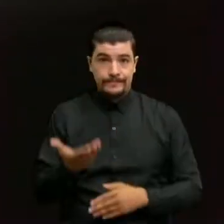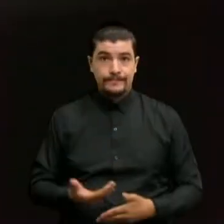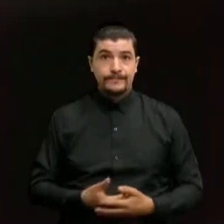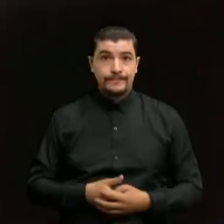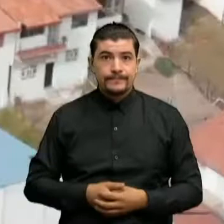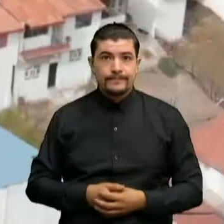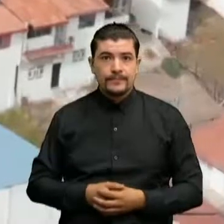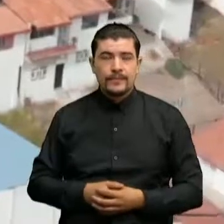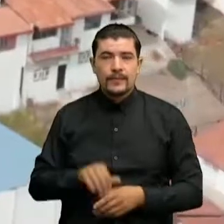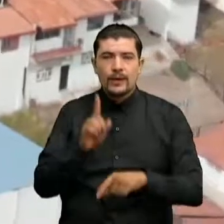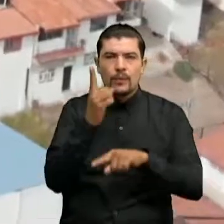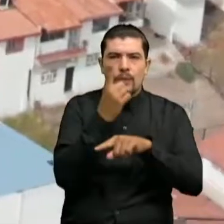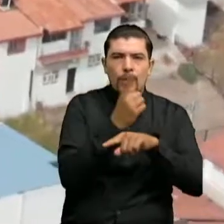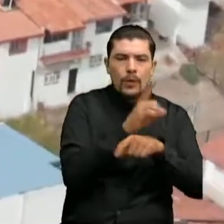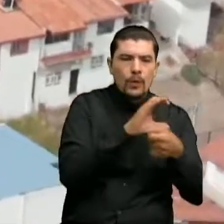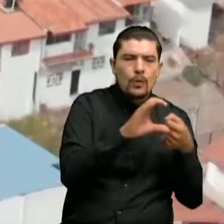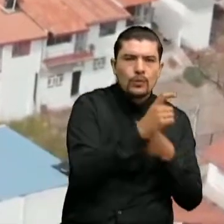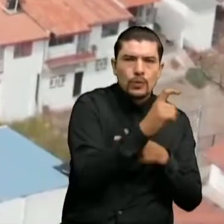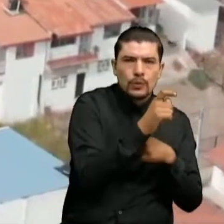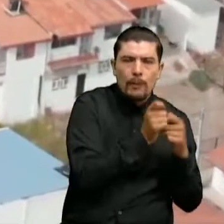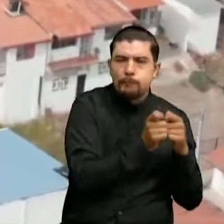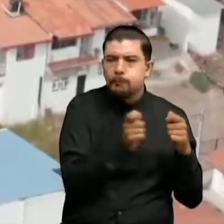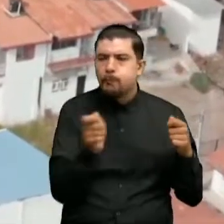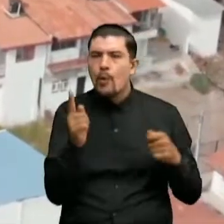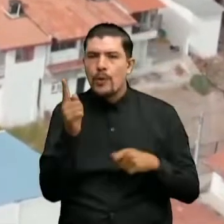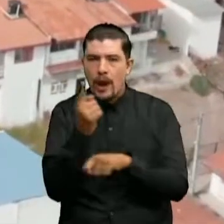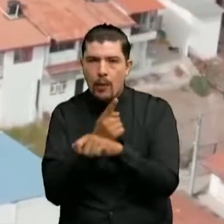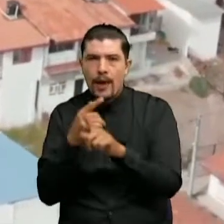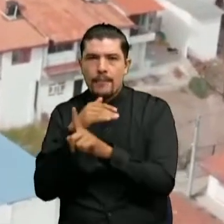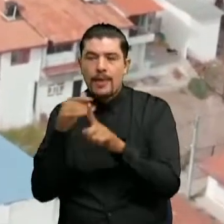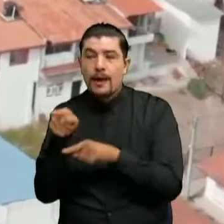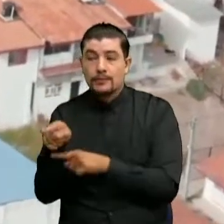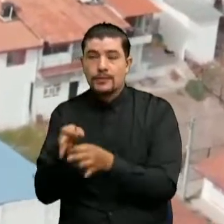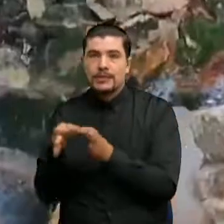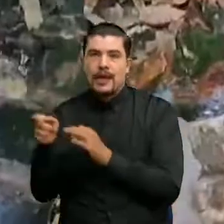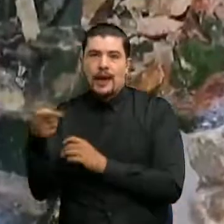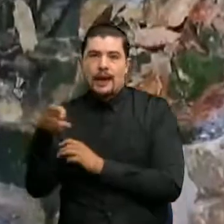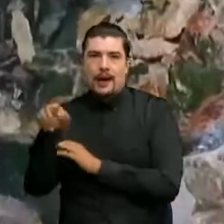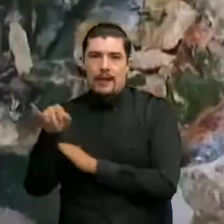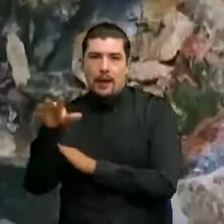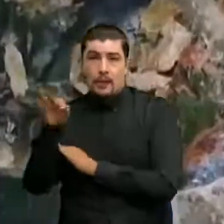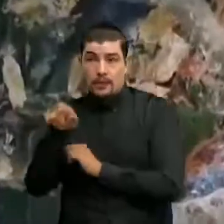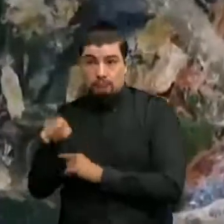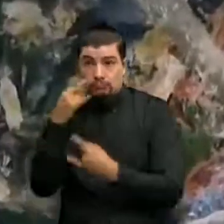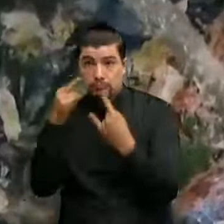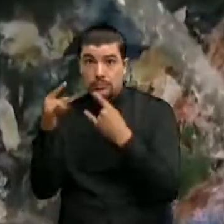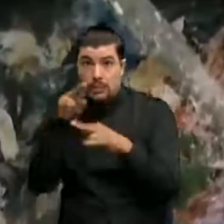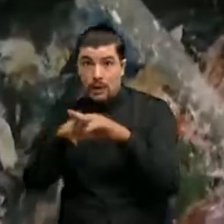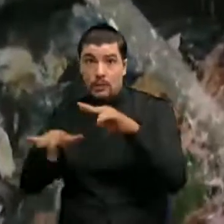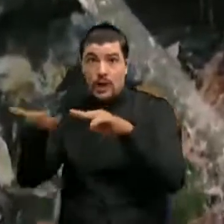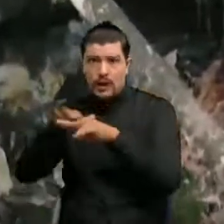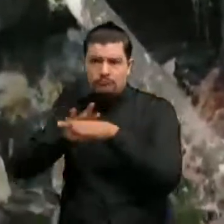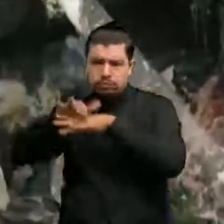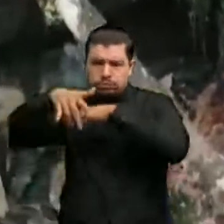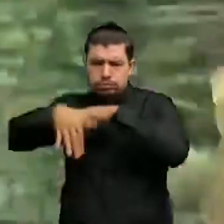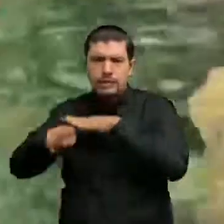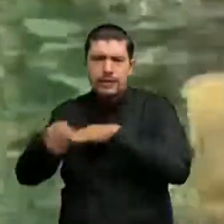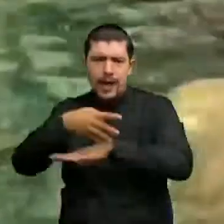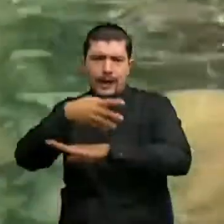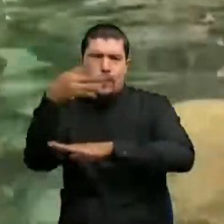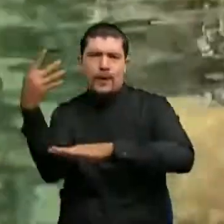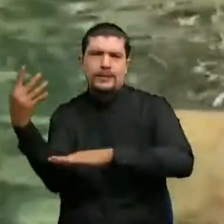Ubicado a una hora y media de Cúcuta El nuevo casco urbano de Gramalote posee atractivos naturales Como la colorida cascada